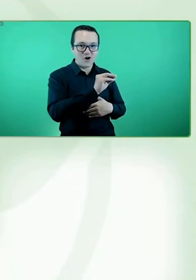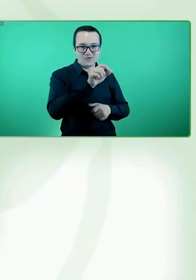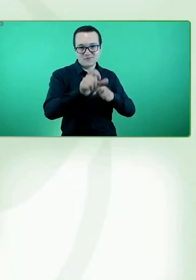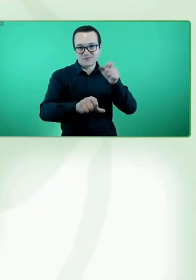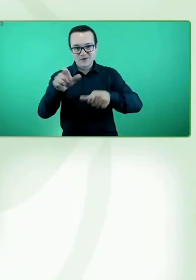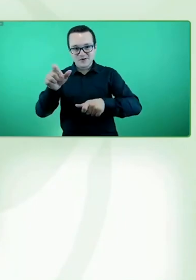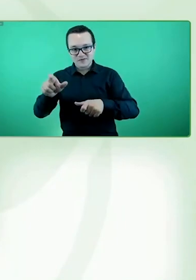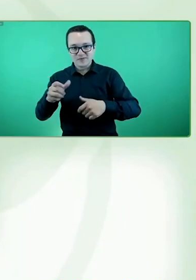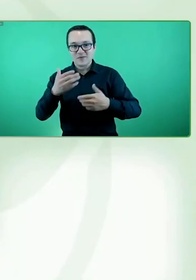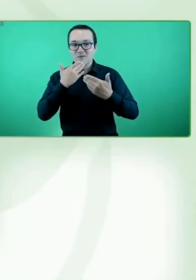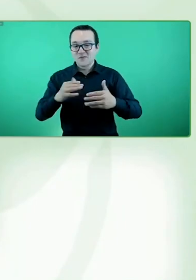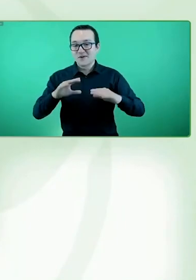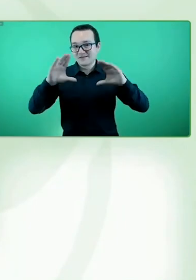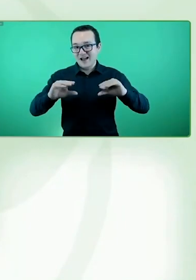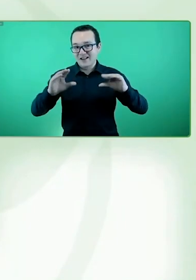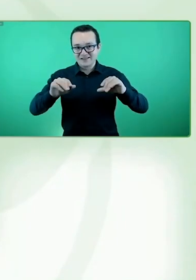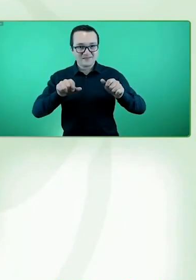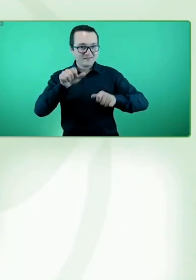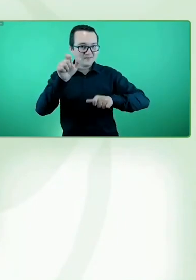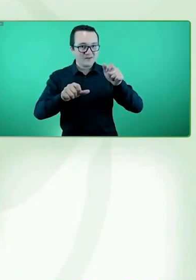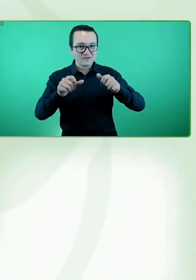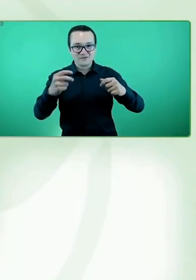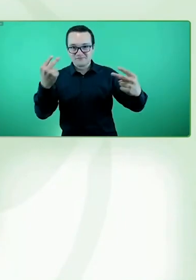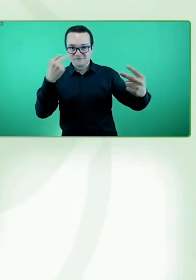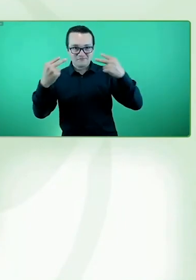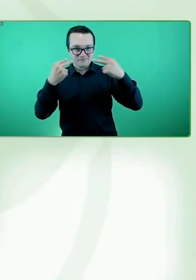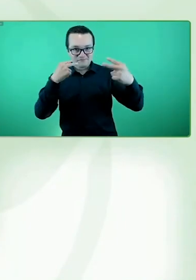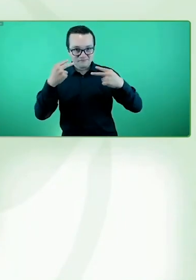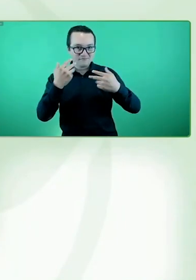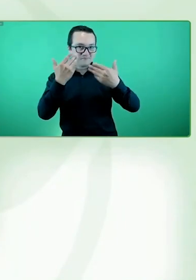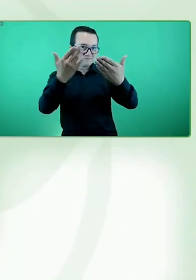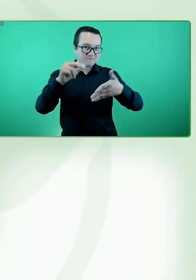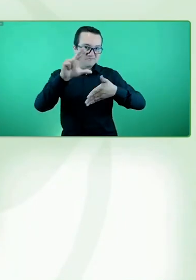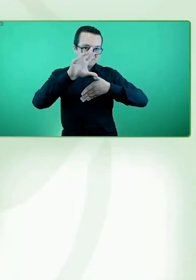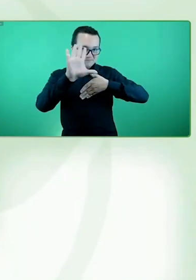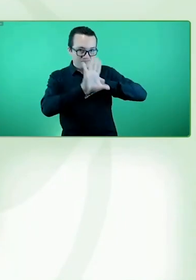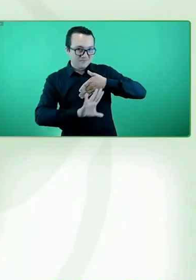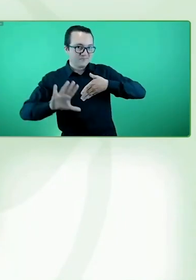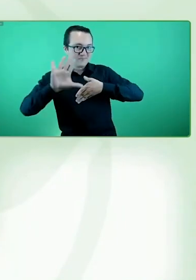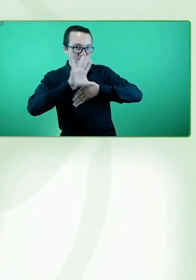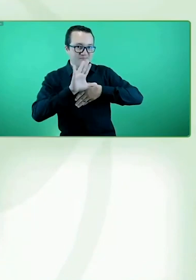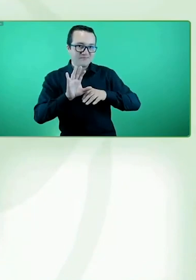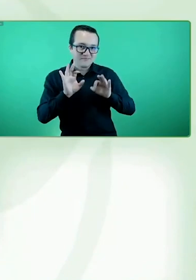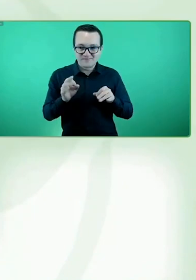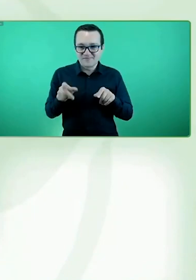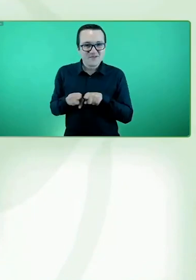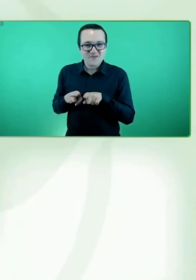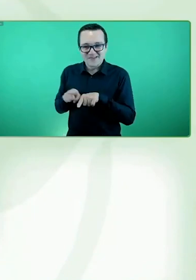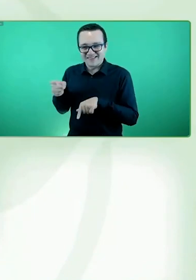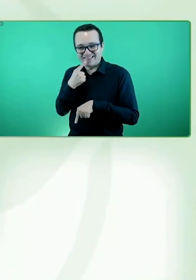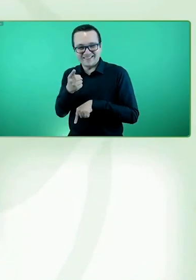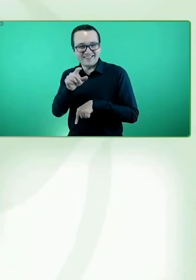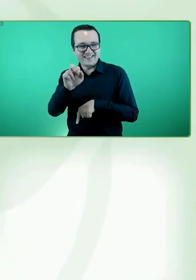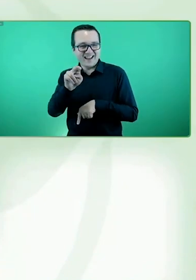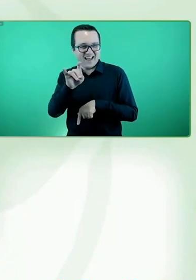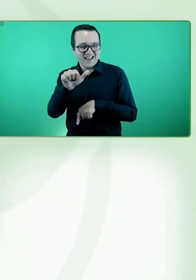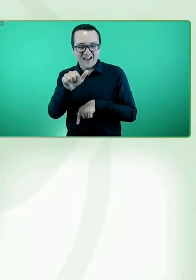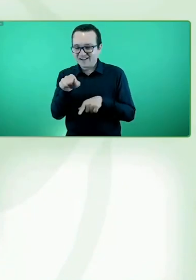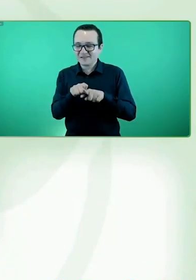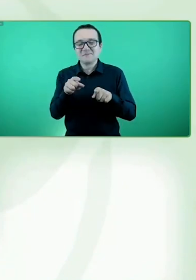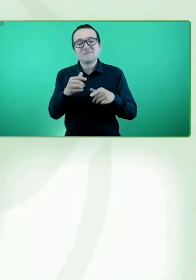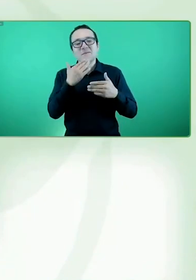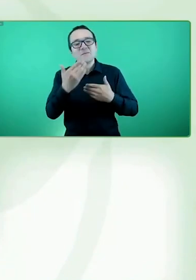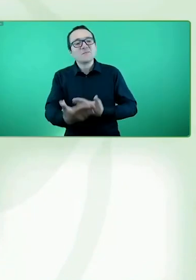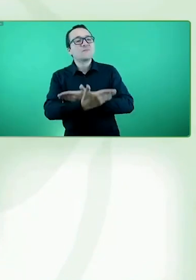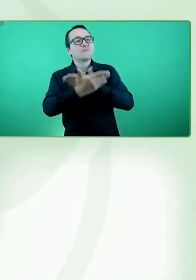siguen desde el otro lado del Atlántico, como decía también Natalia. Me gustaría comenzar esta